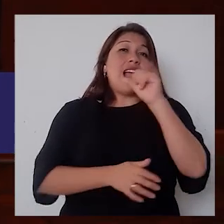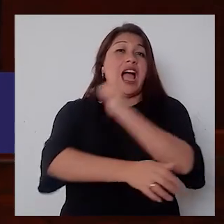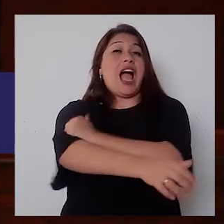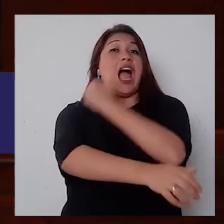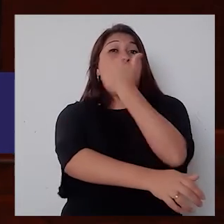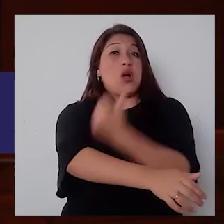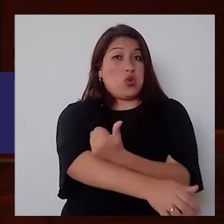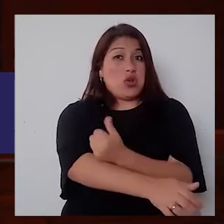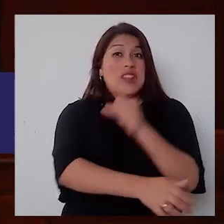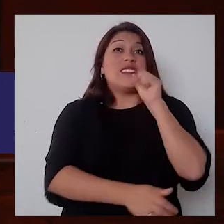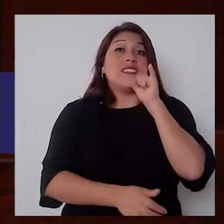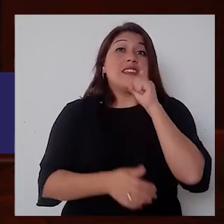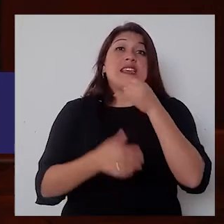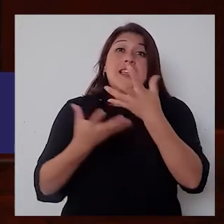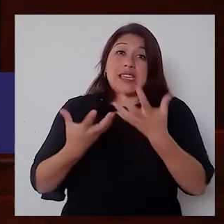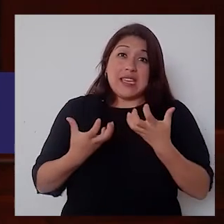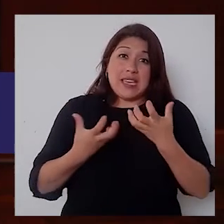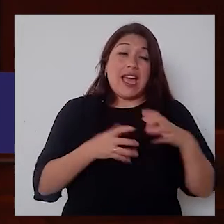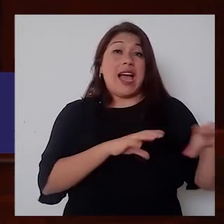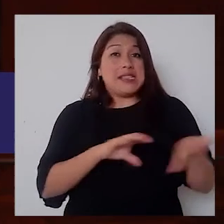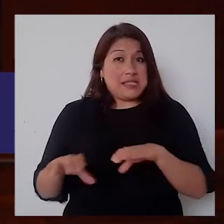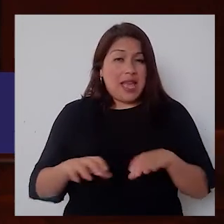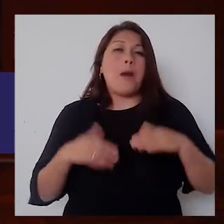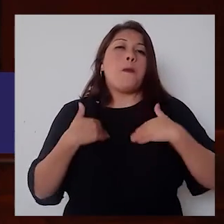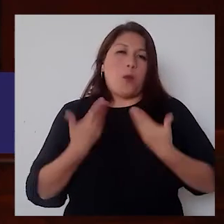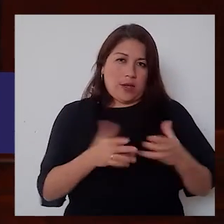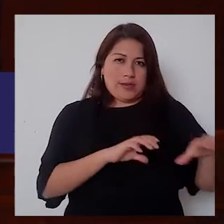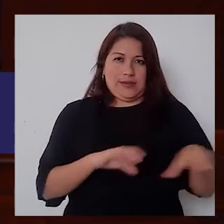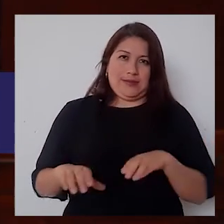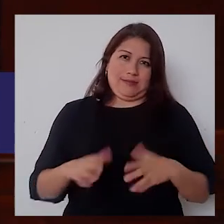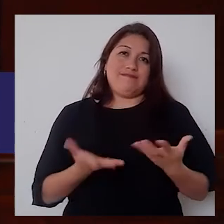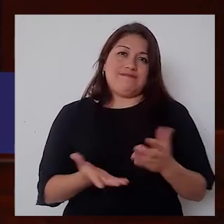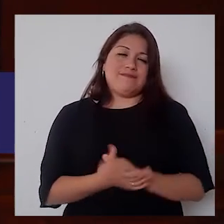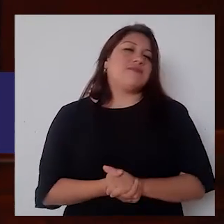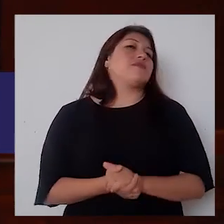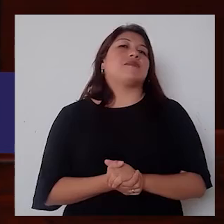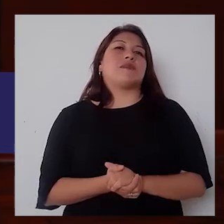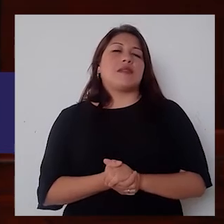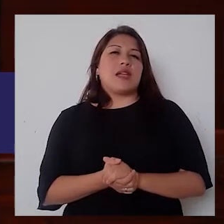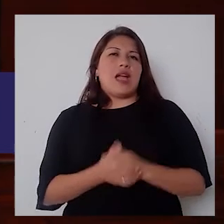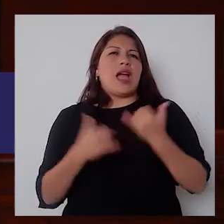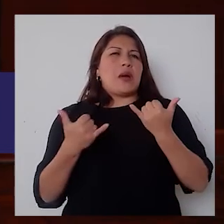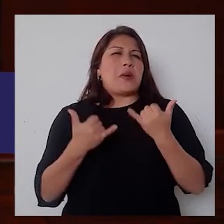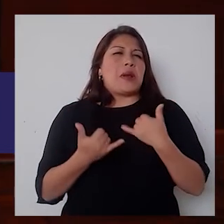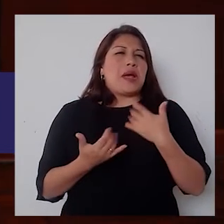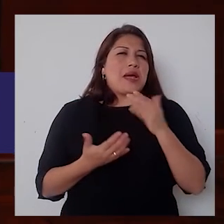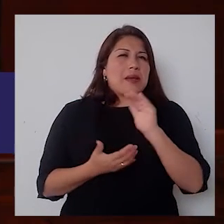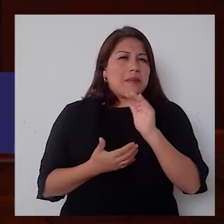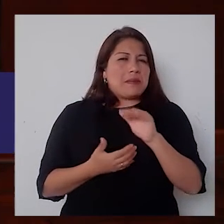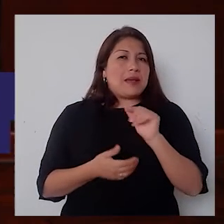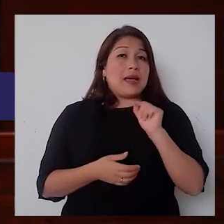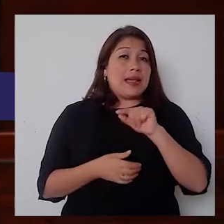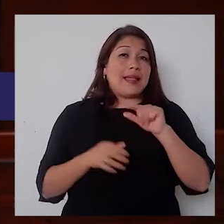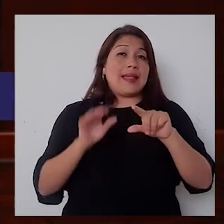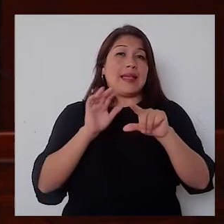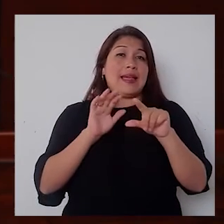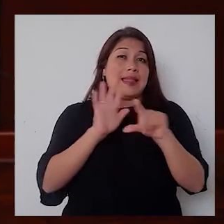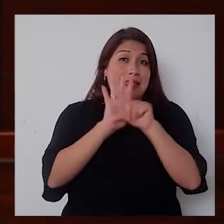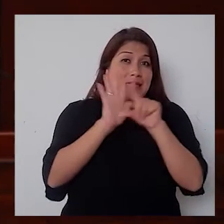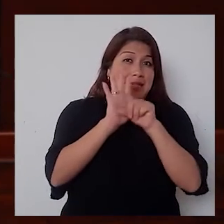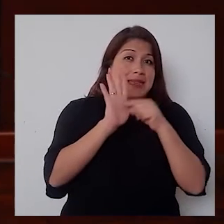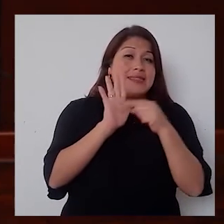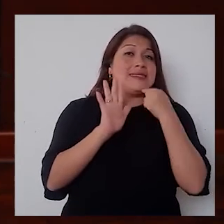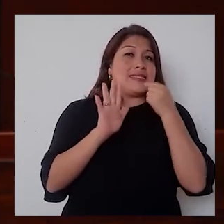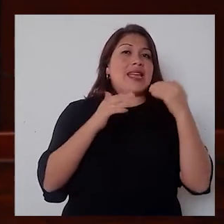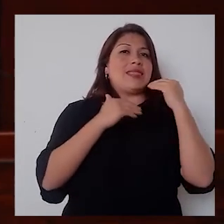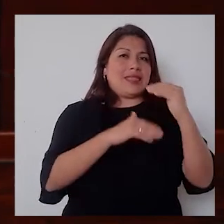Ahora, tenemos que resaltar que Surco es uno de los pocos gobiernos locales que ha invertido más de lo que la ley les permite invertir.